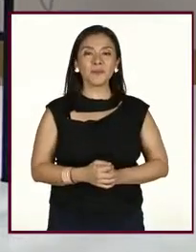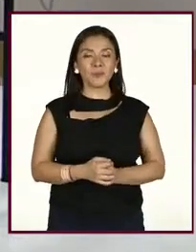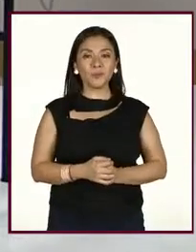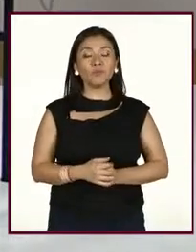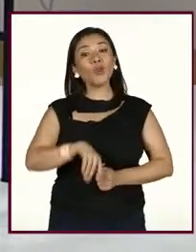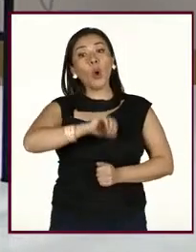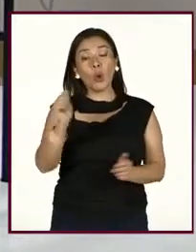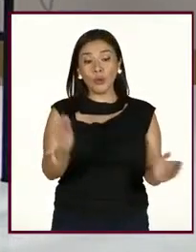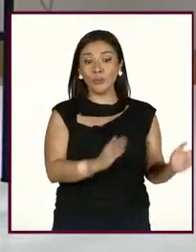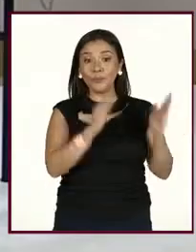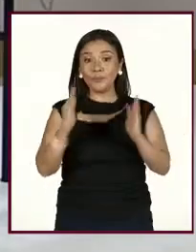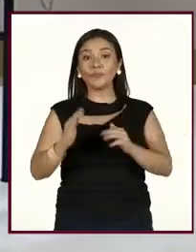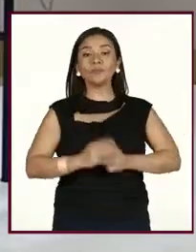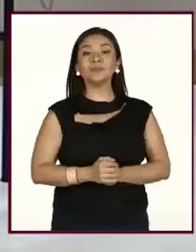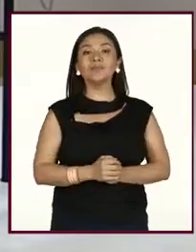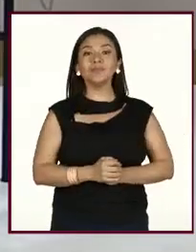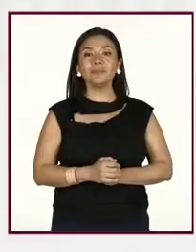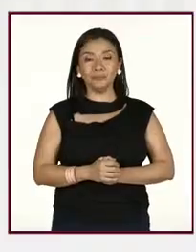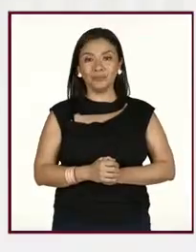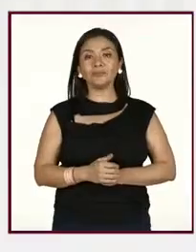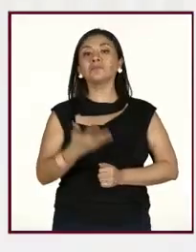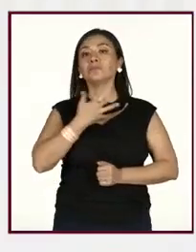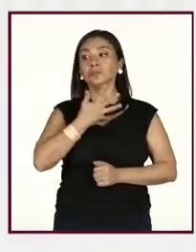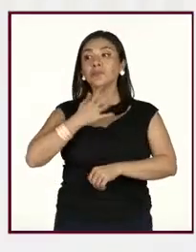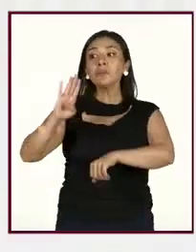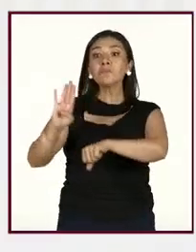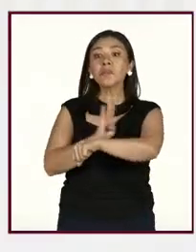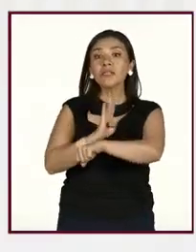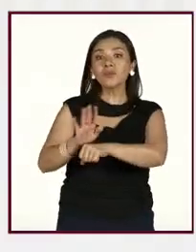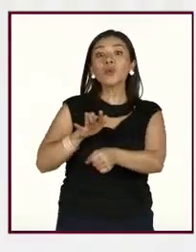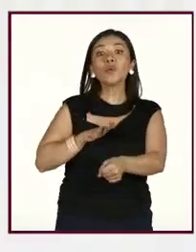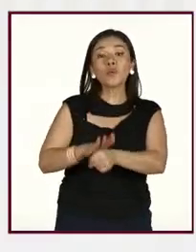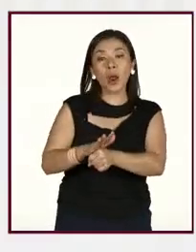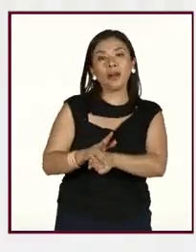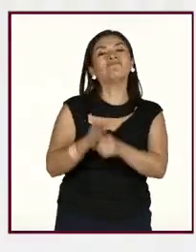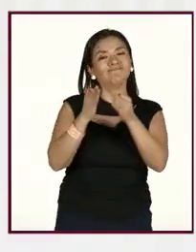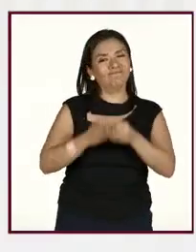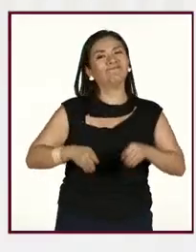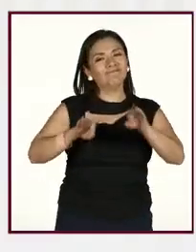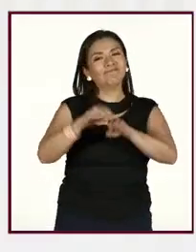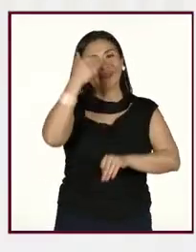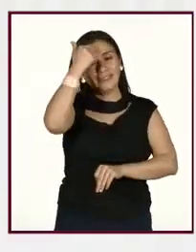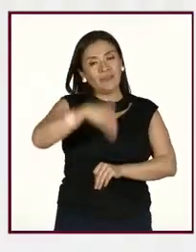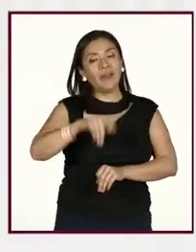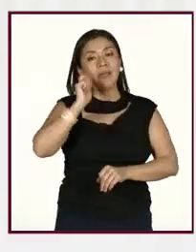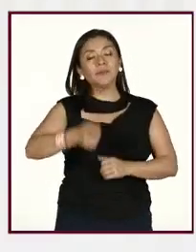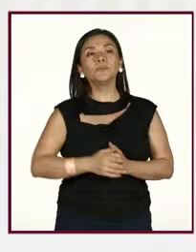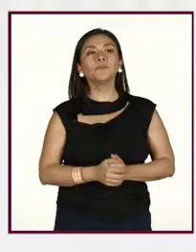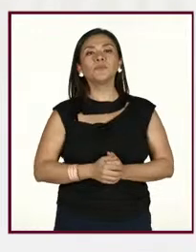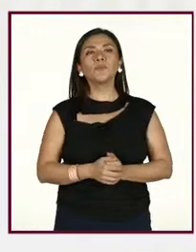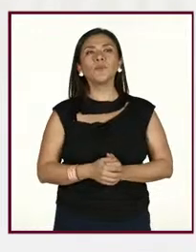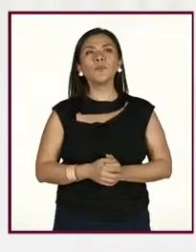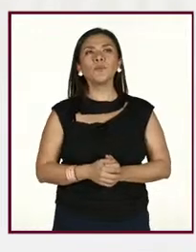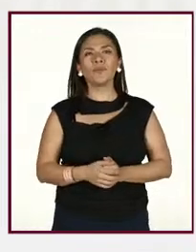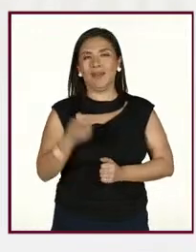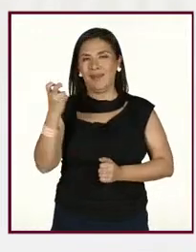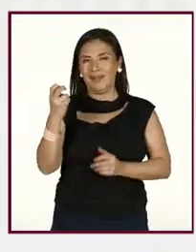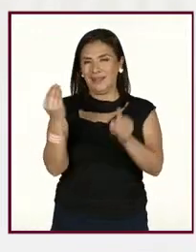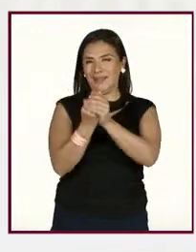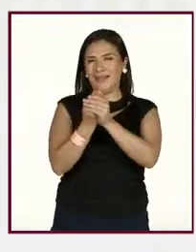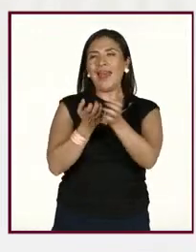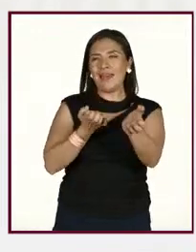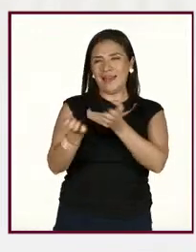Ahora, aquí, bueno, tenemos algunos beneficios que son importantes mencionar en cuanto al